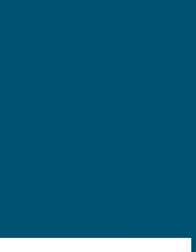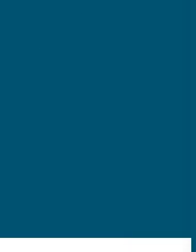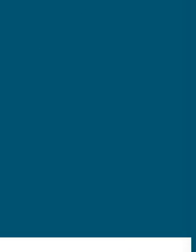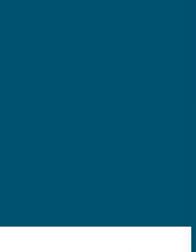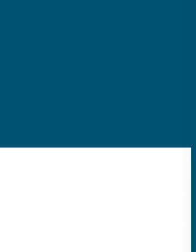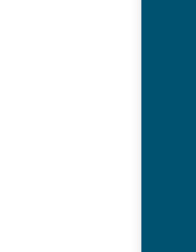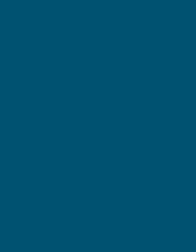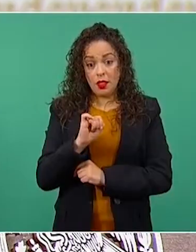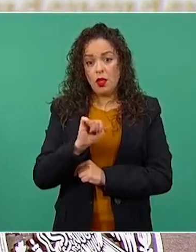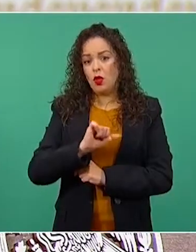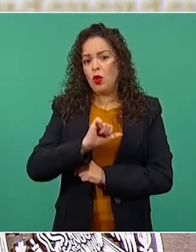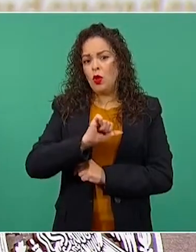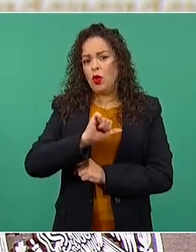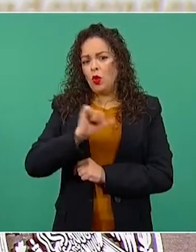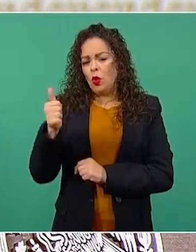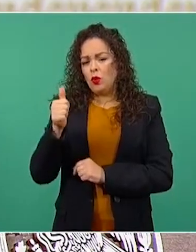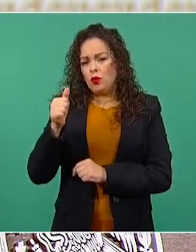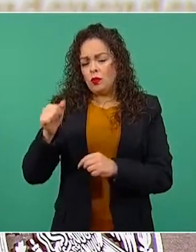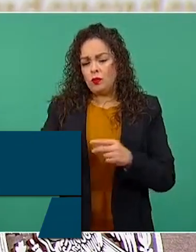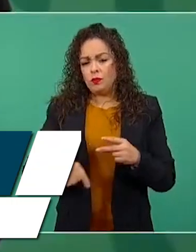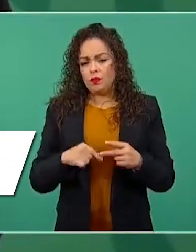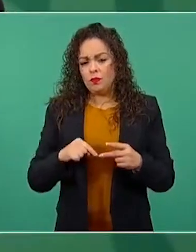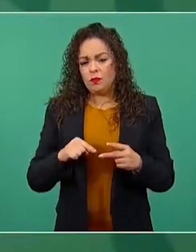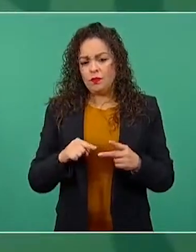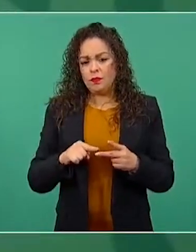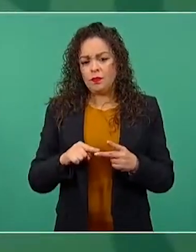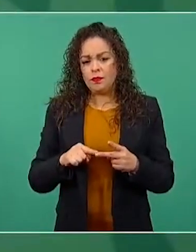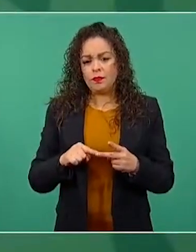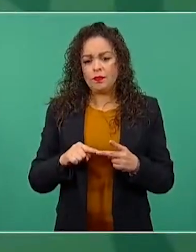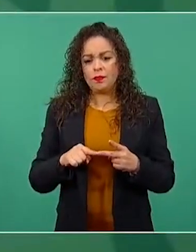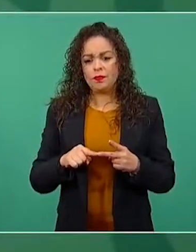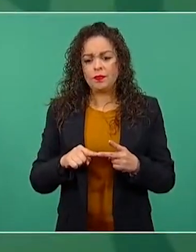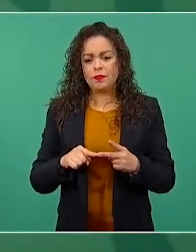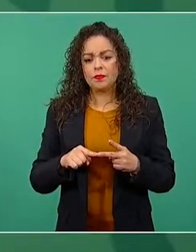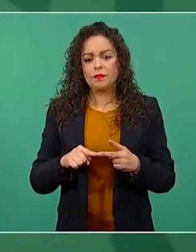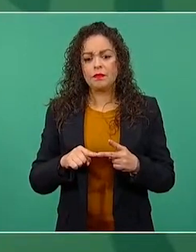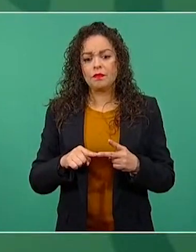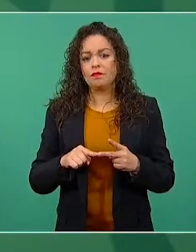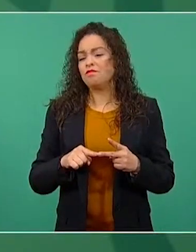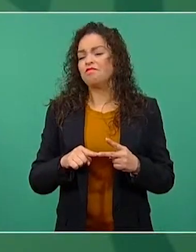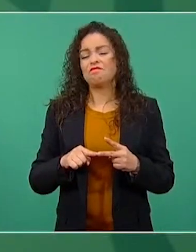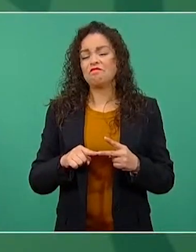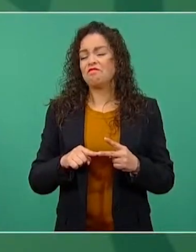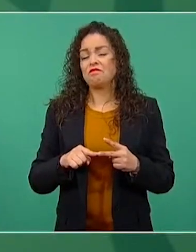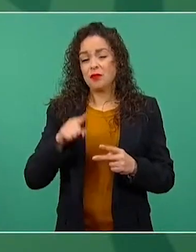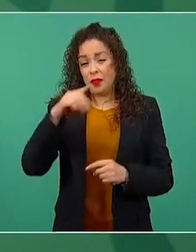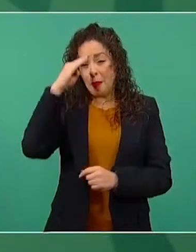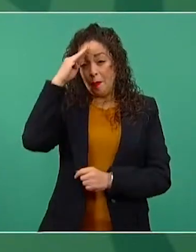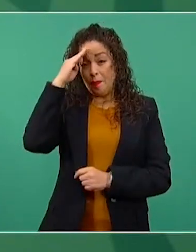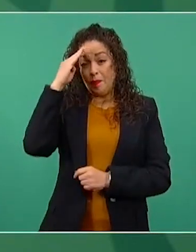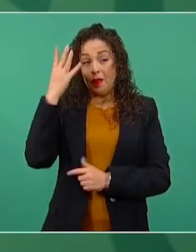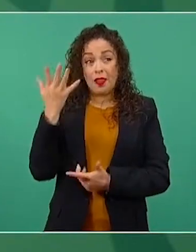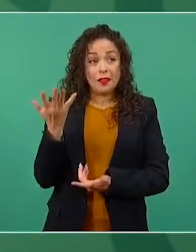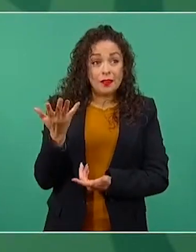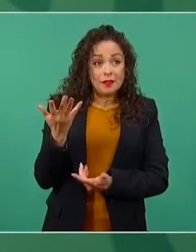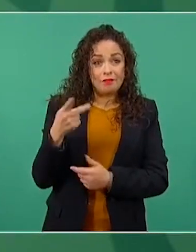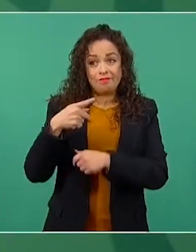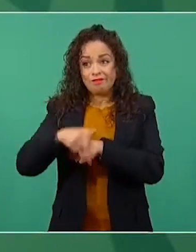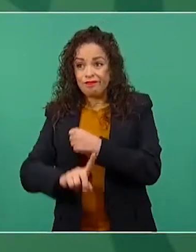No afecta, al contrario, ayuda,